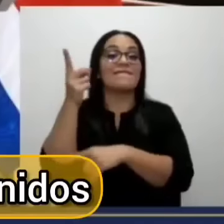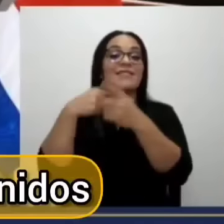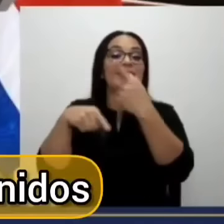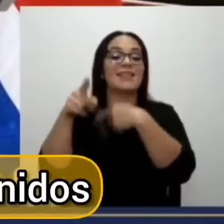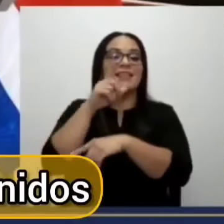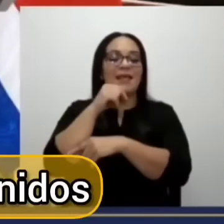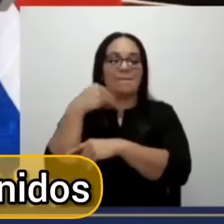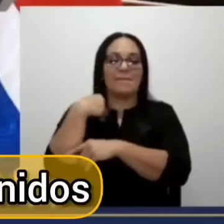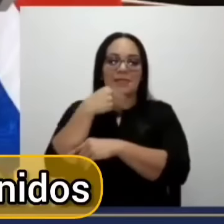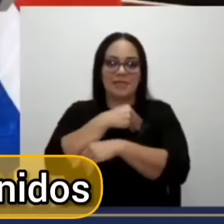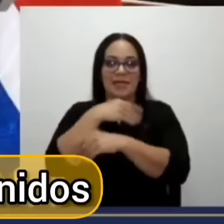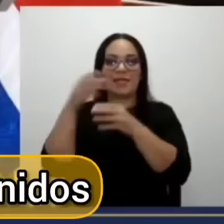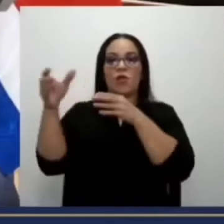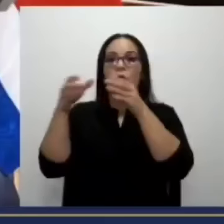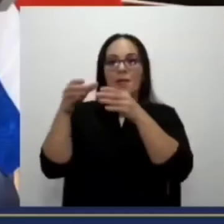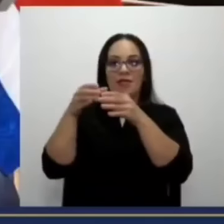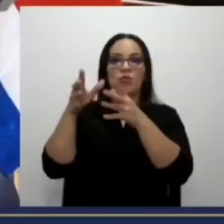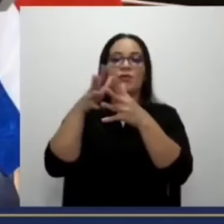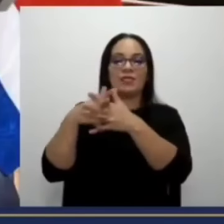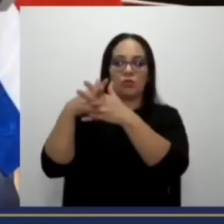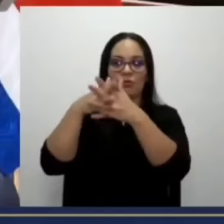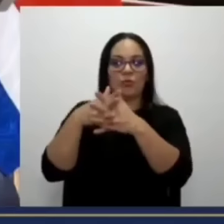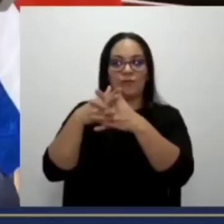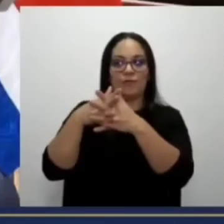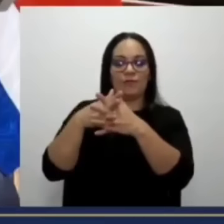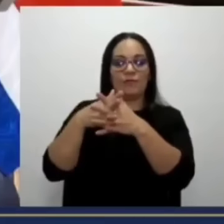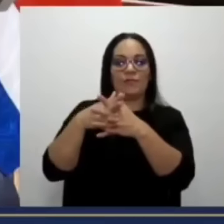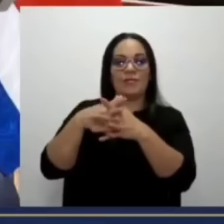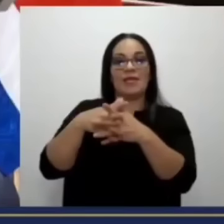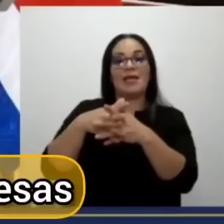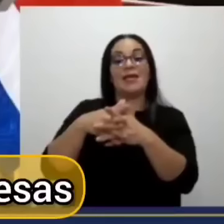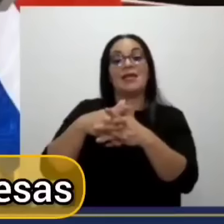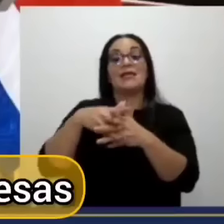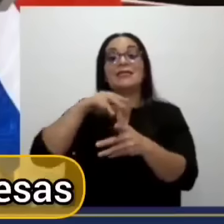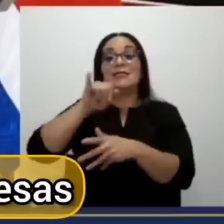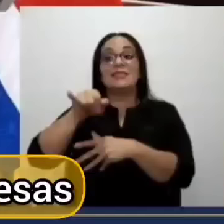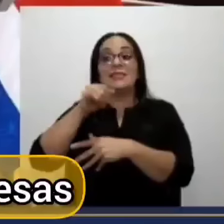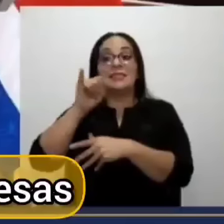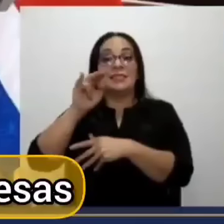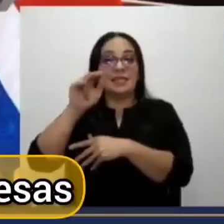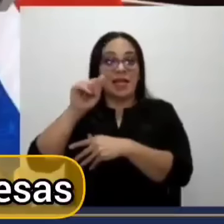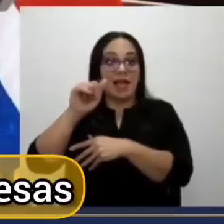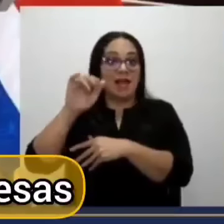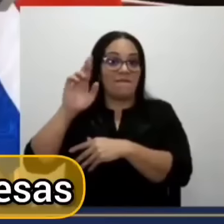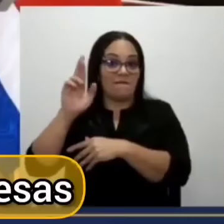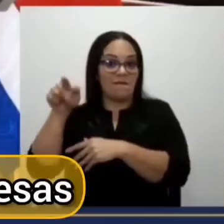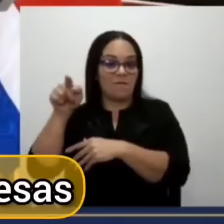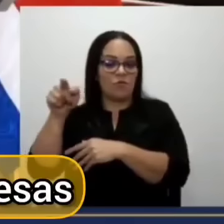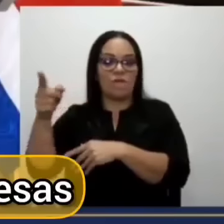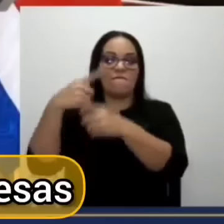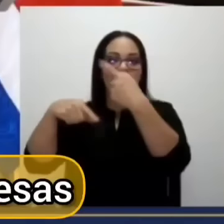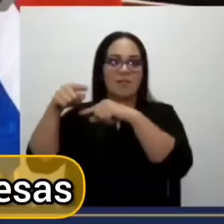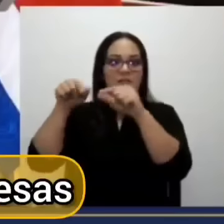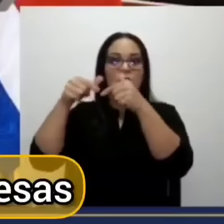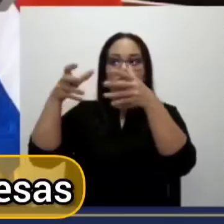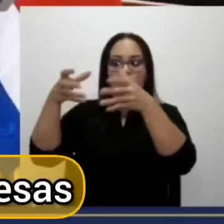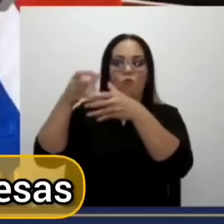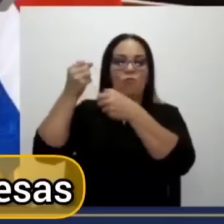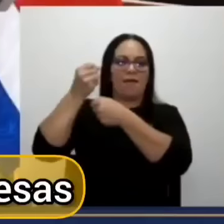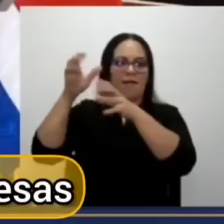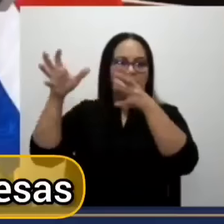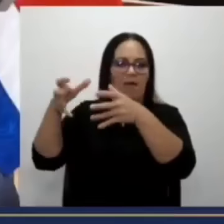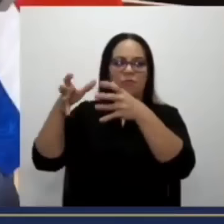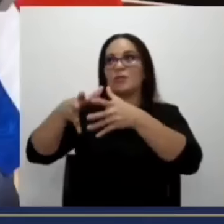Comercio de los Estados Unidos, doña Gina Raimundo, con una delegación enorme de las